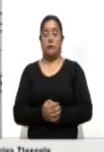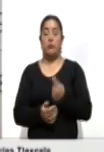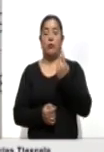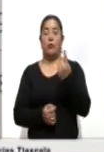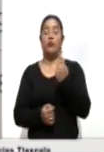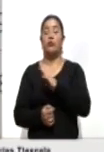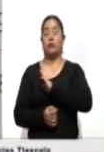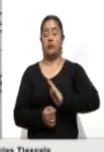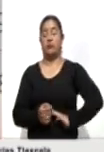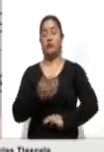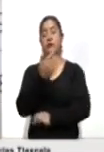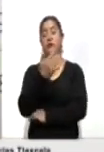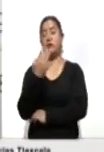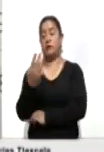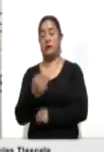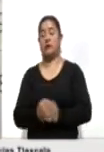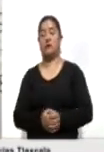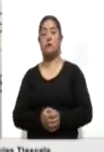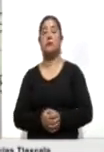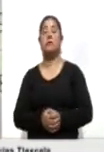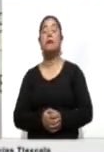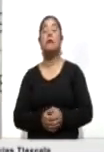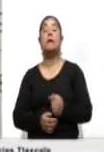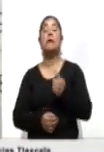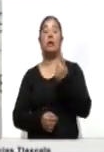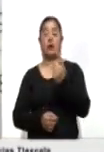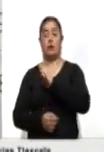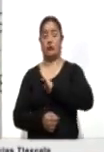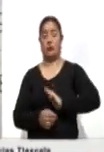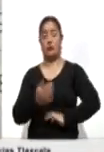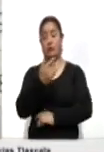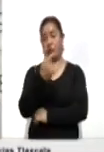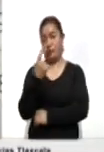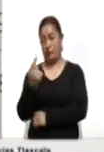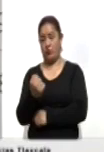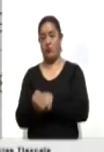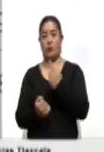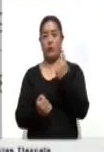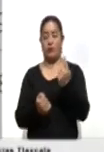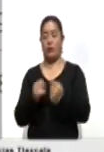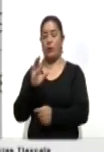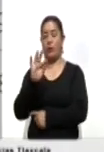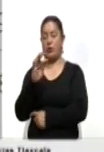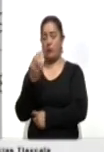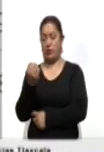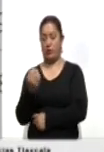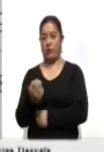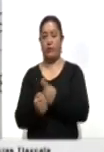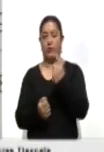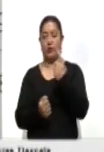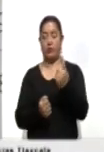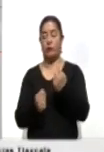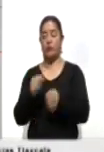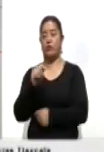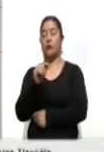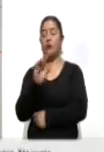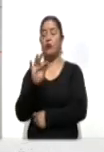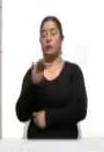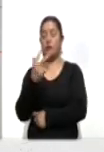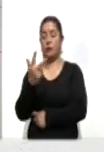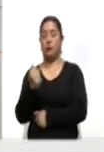Alzayanca 53. En tanto que en San José Teacalco hay 51, en Atlangatepec 49, Citlaltepec 48,